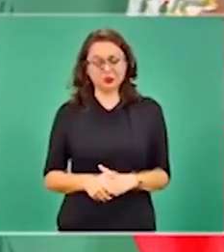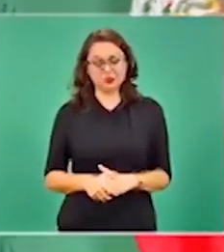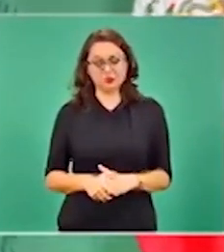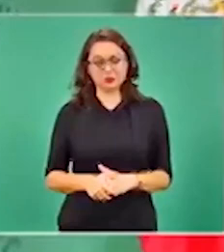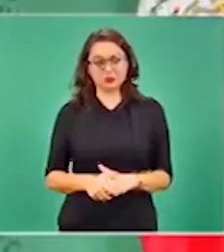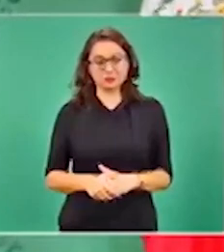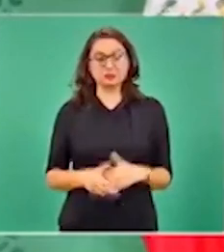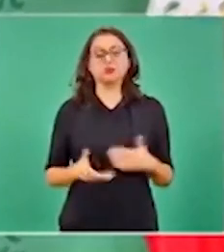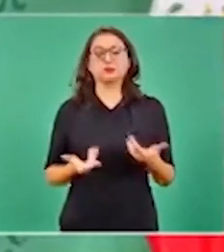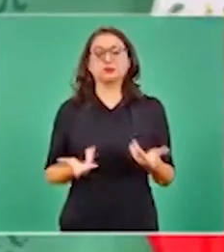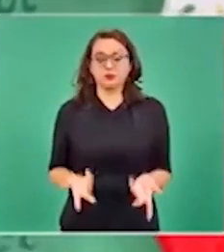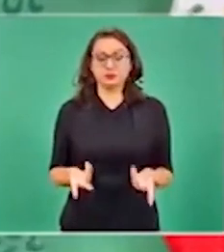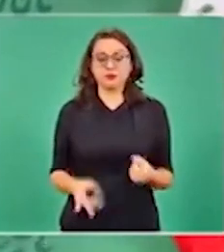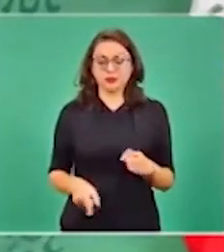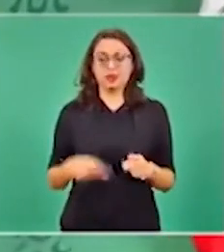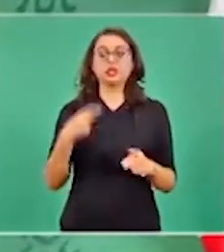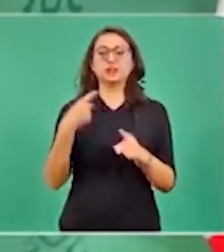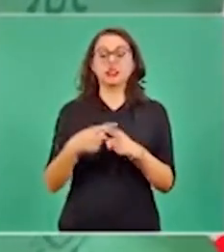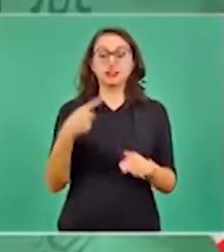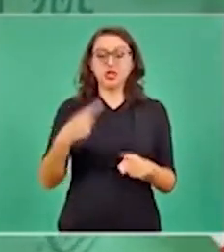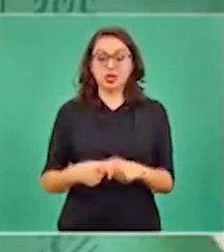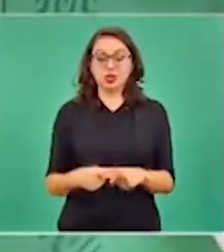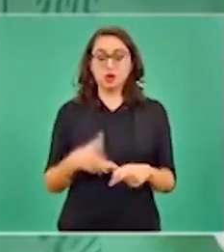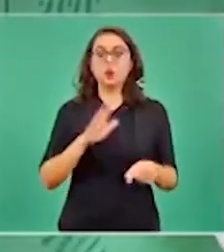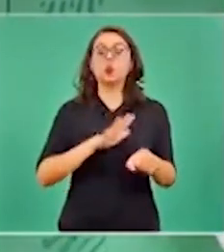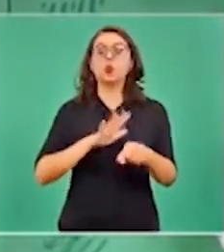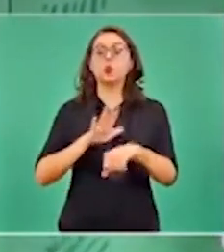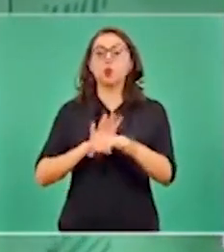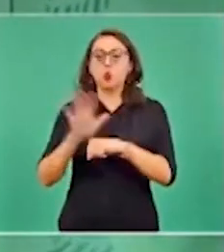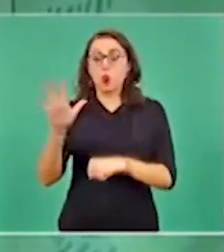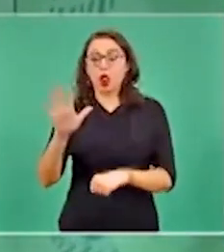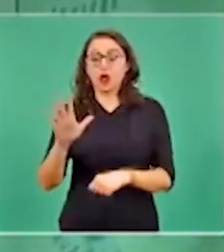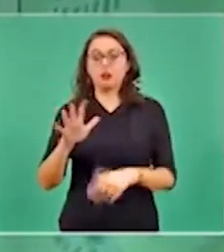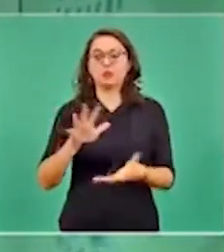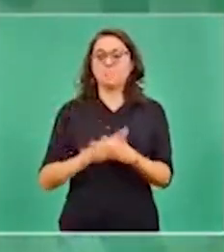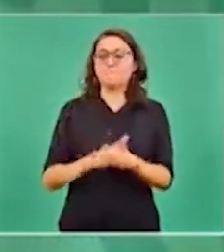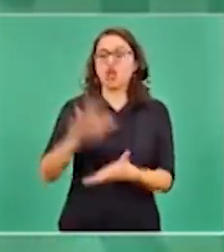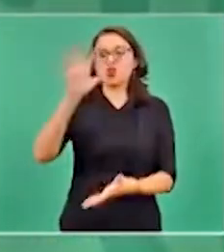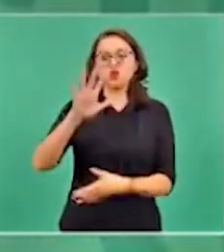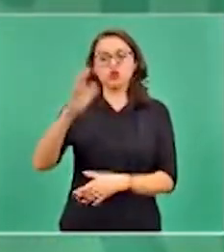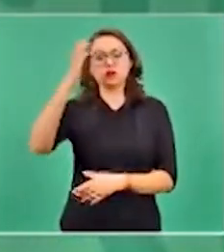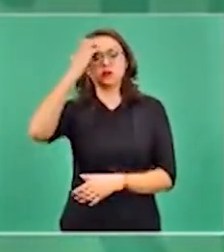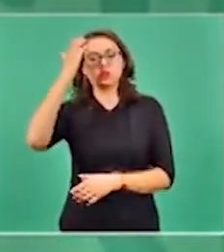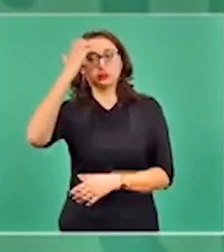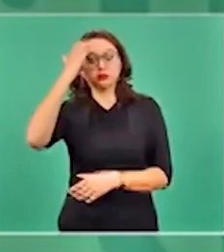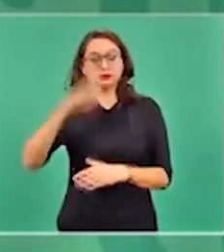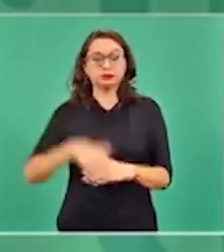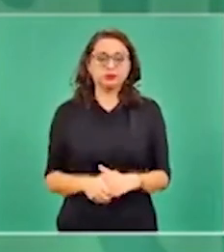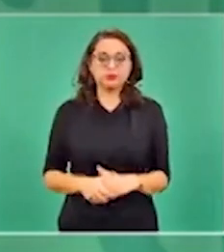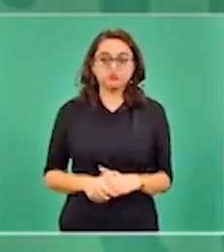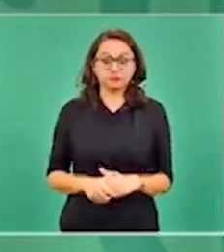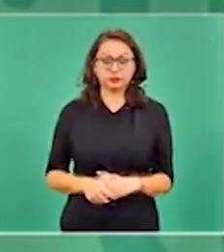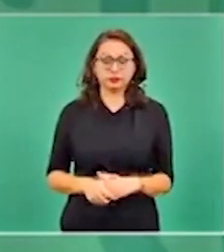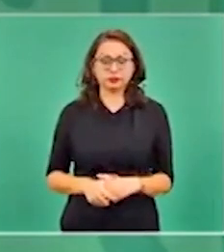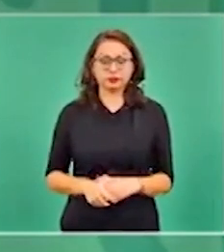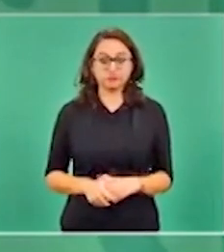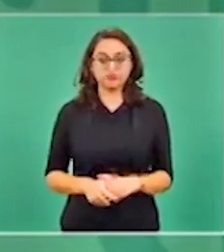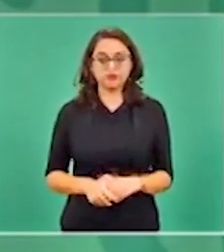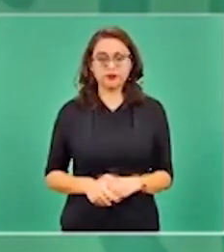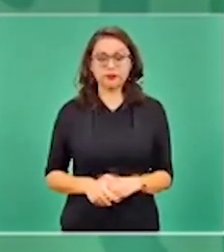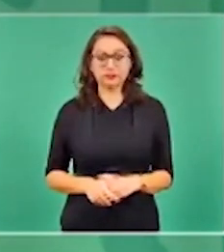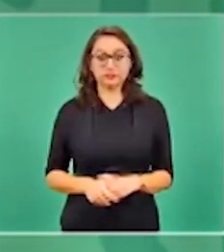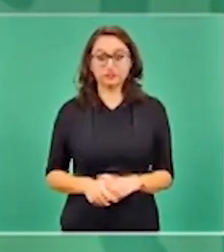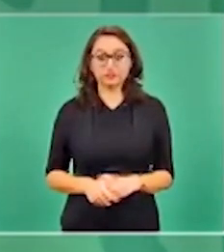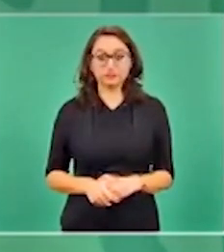Y ahí se ve quién es más conocido, porque también no se